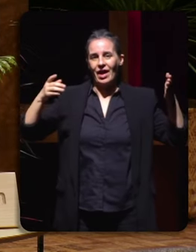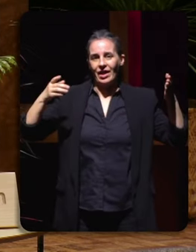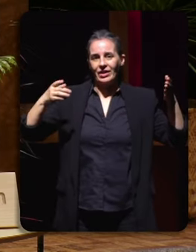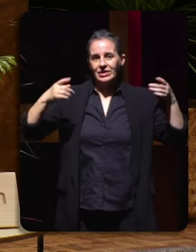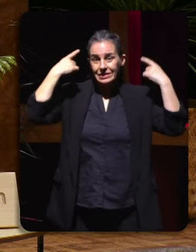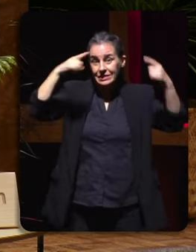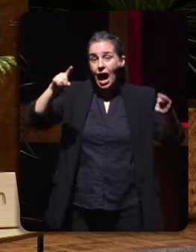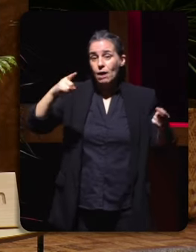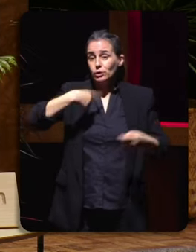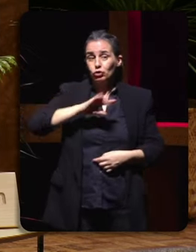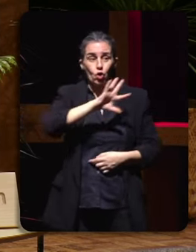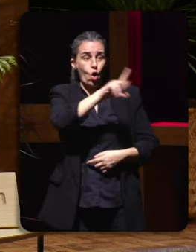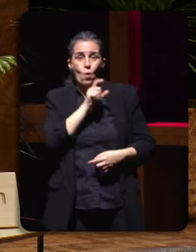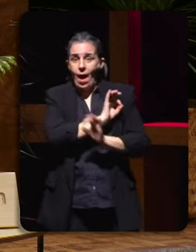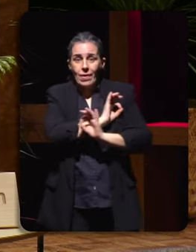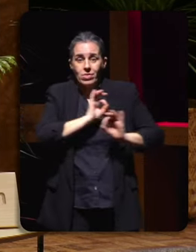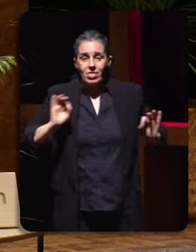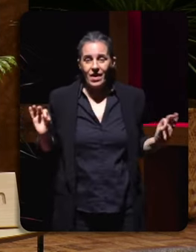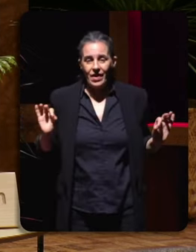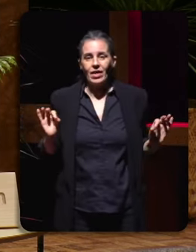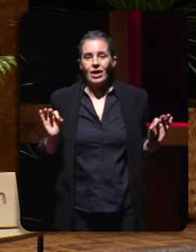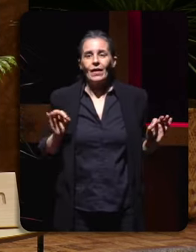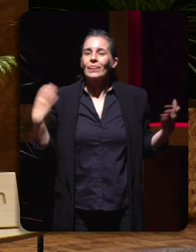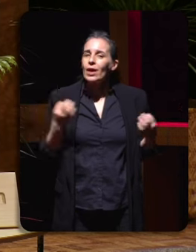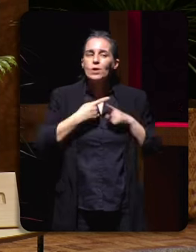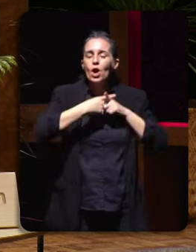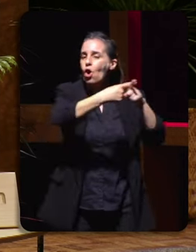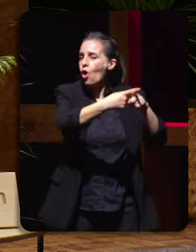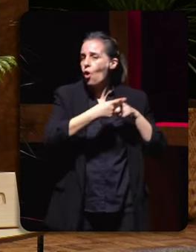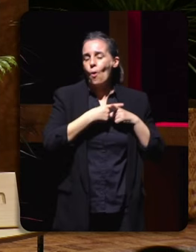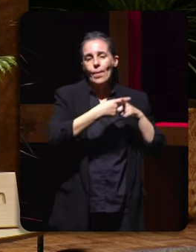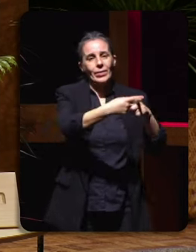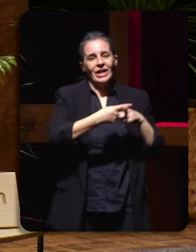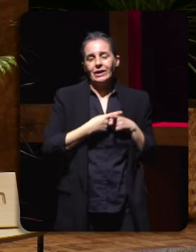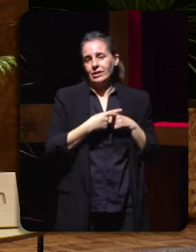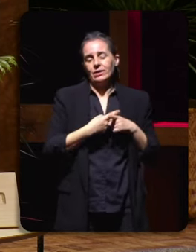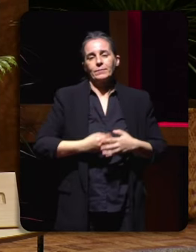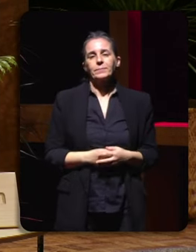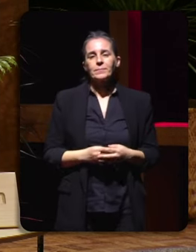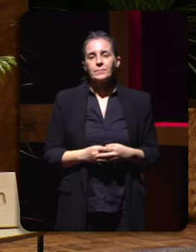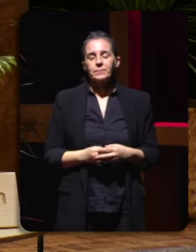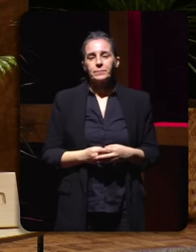nada porque non se trata de quitarle nada a ninguén sino de compartir o que temos diante bueno